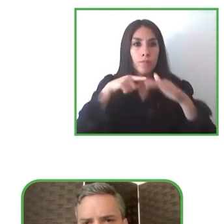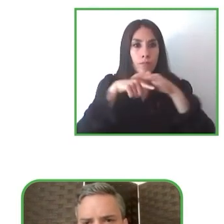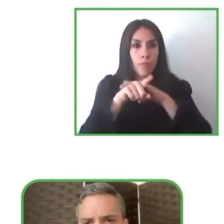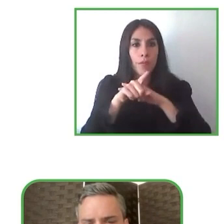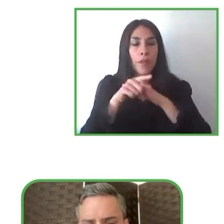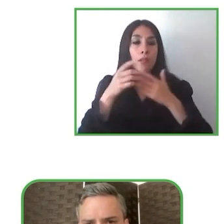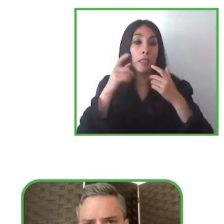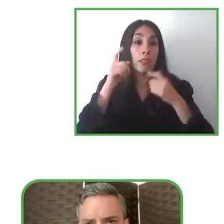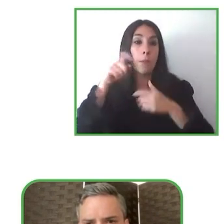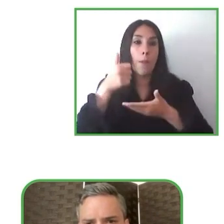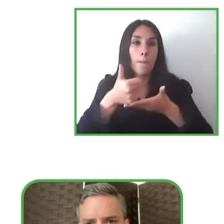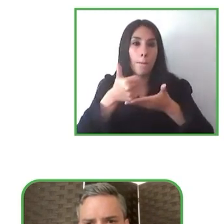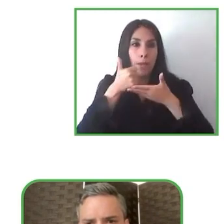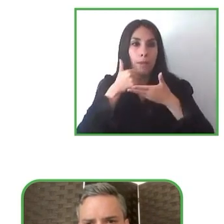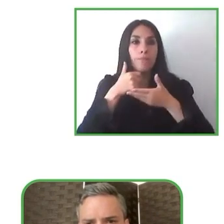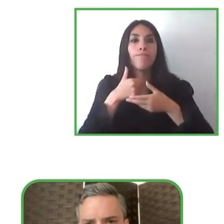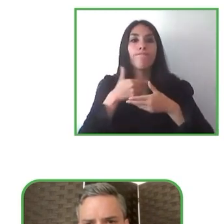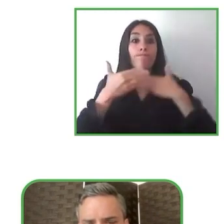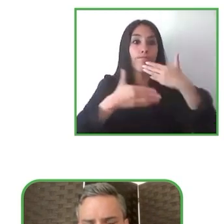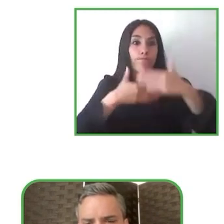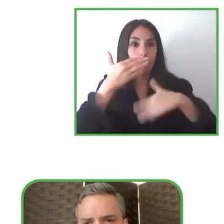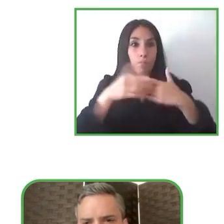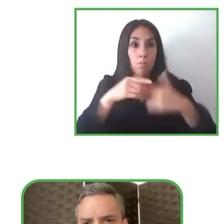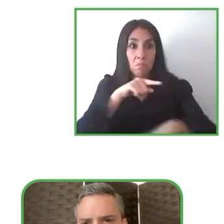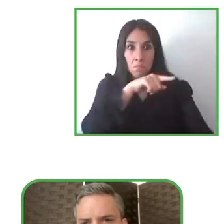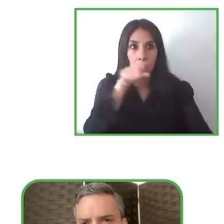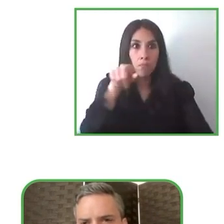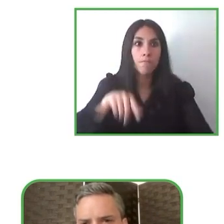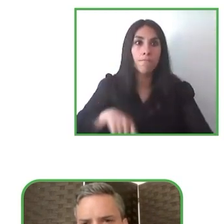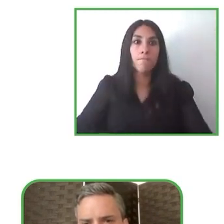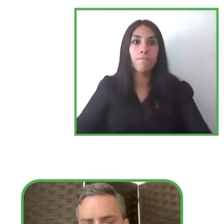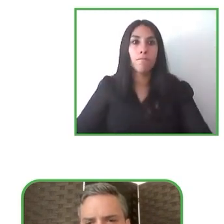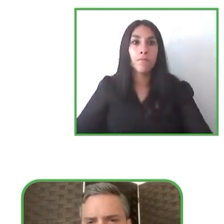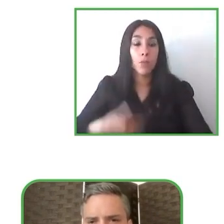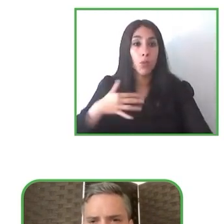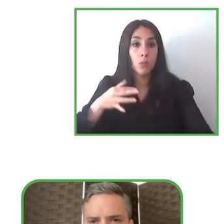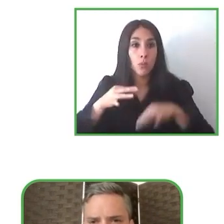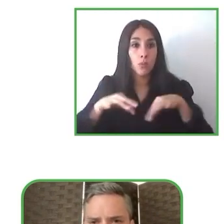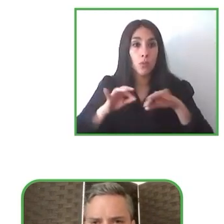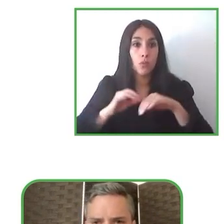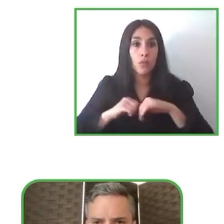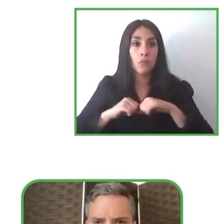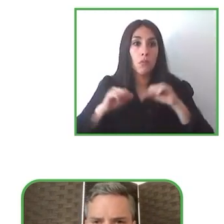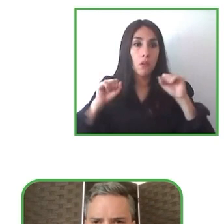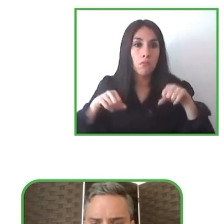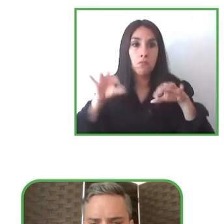es fundamental poder implicar a personas para que las contemplen en sus estrategias de financiación